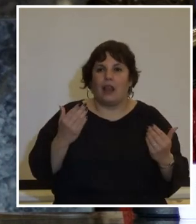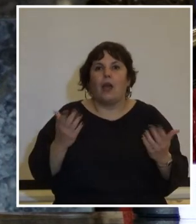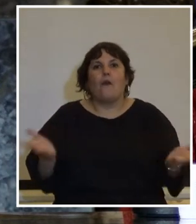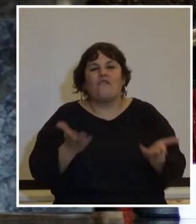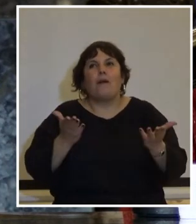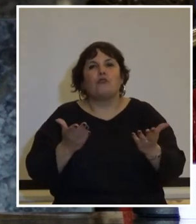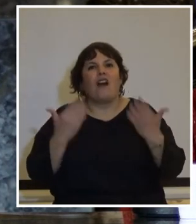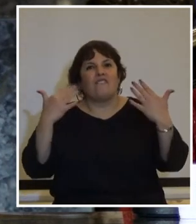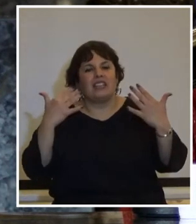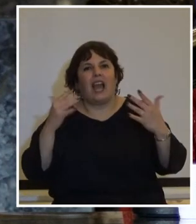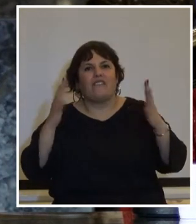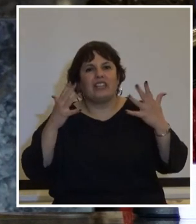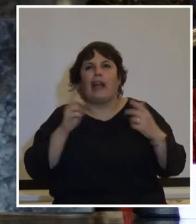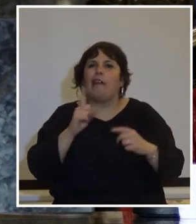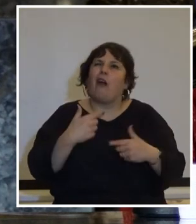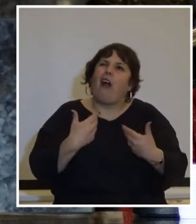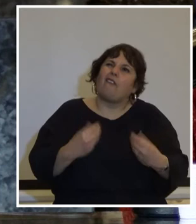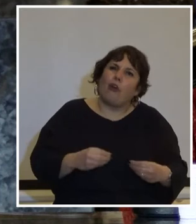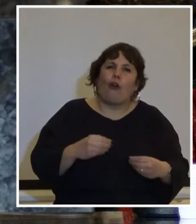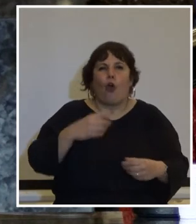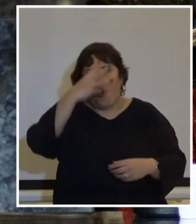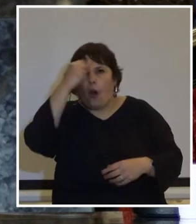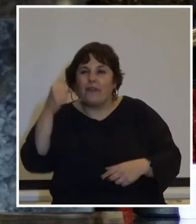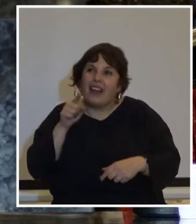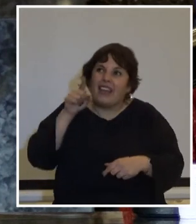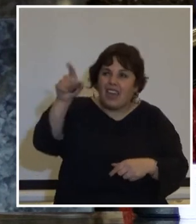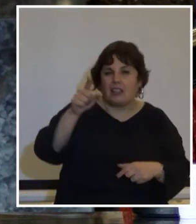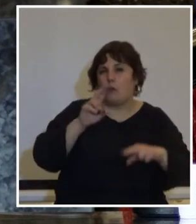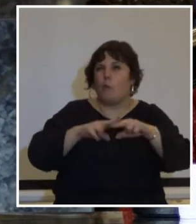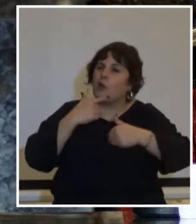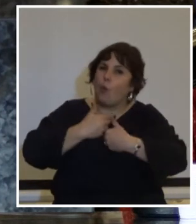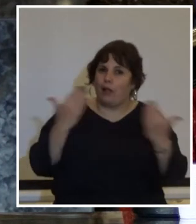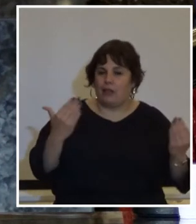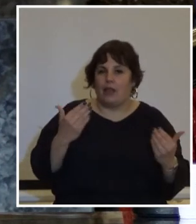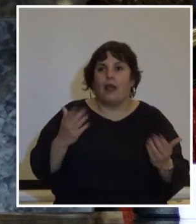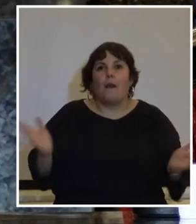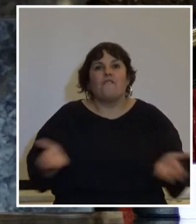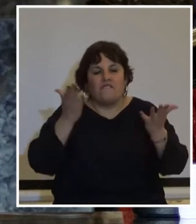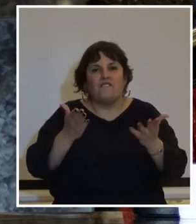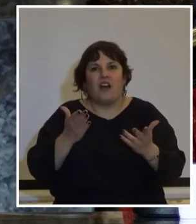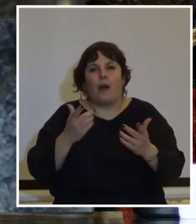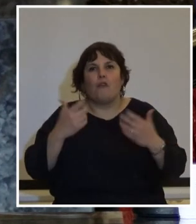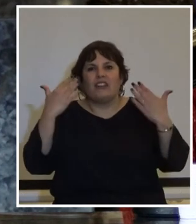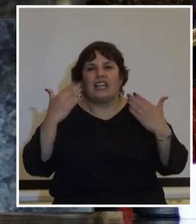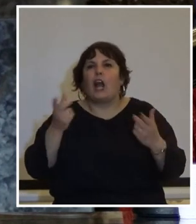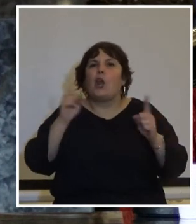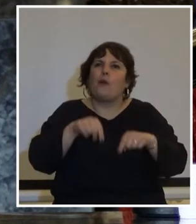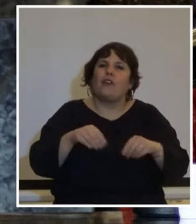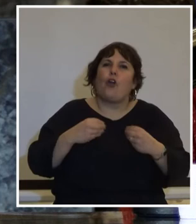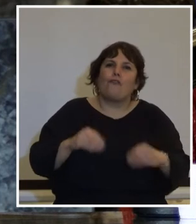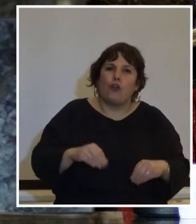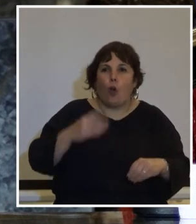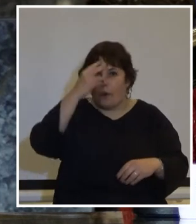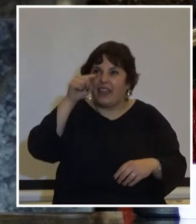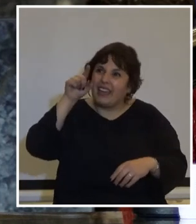festejarlo a no ponernos flojos a no olvidar que este es un muerto cualquiera vamos a festejarlo a no volvernos flojos a no